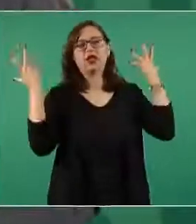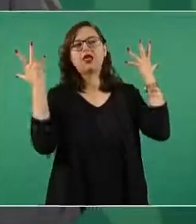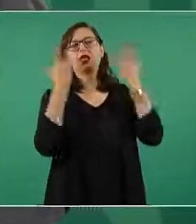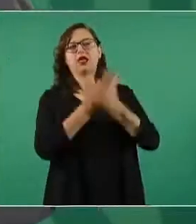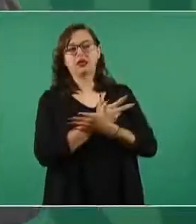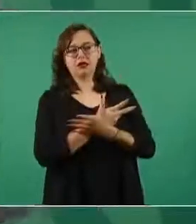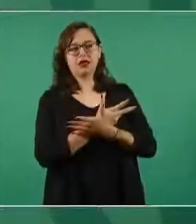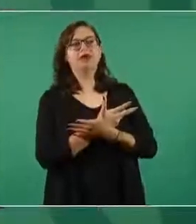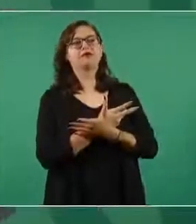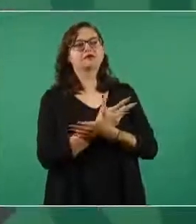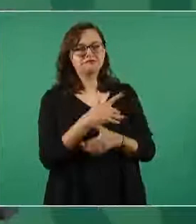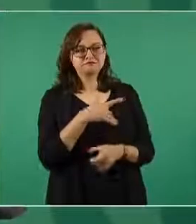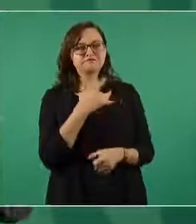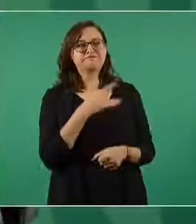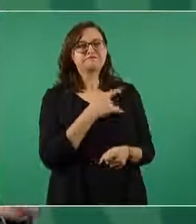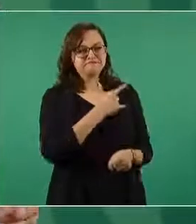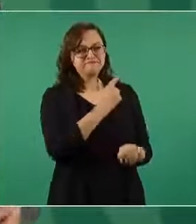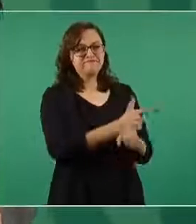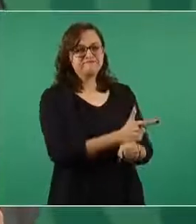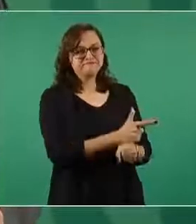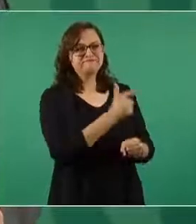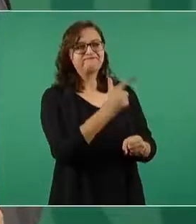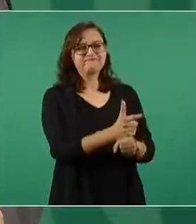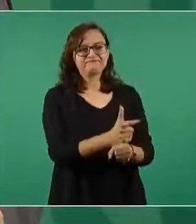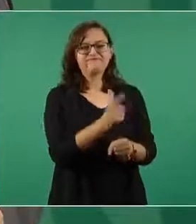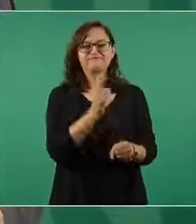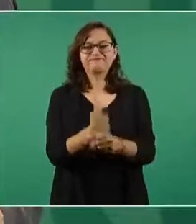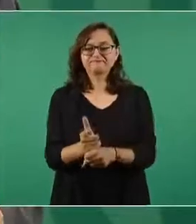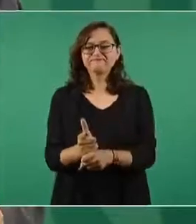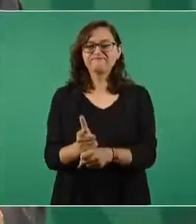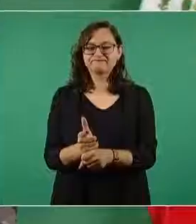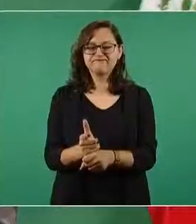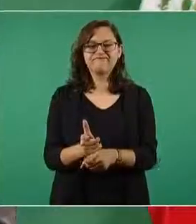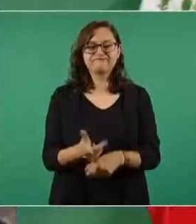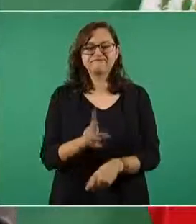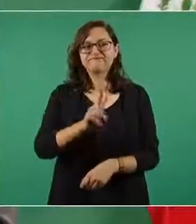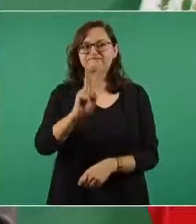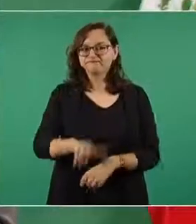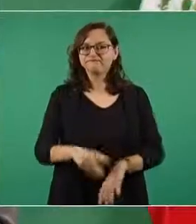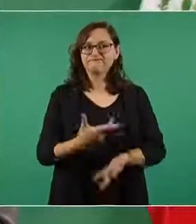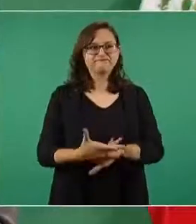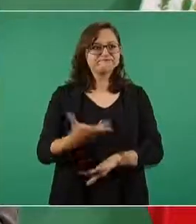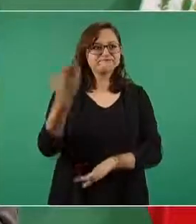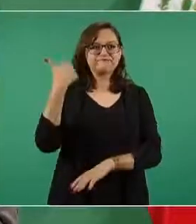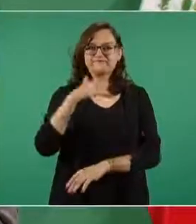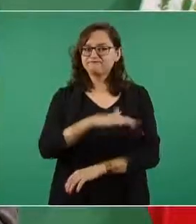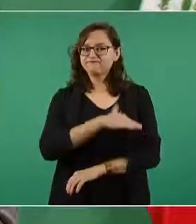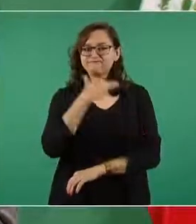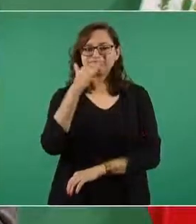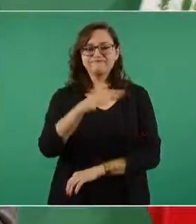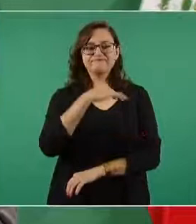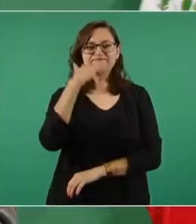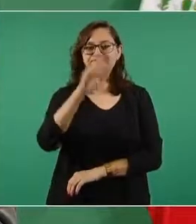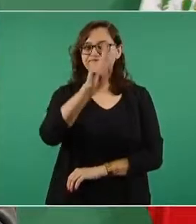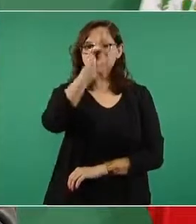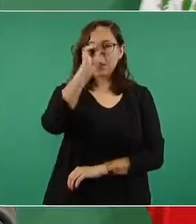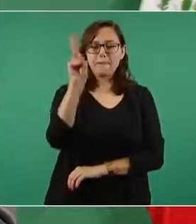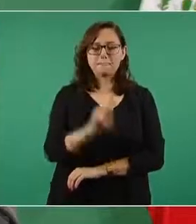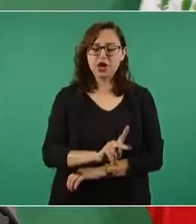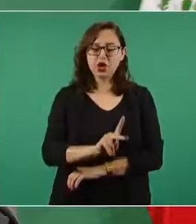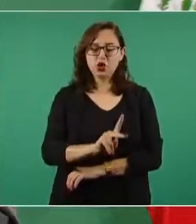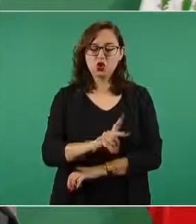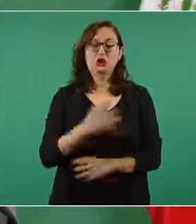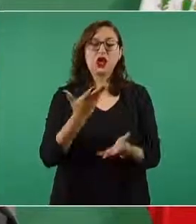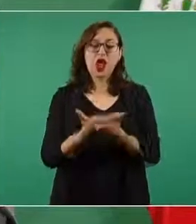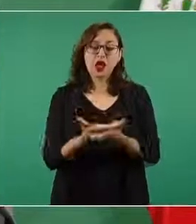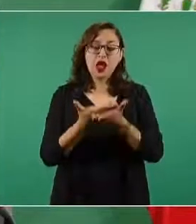han asimilado de que imperaba la corrupción, porque